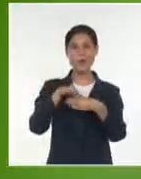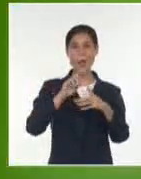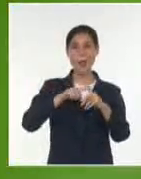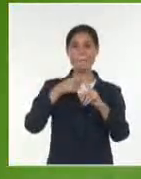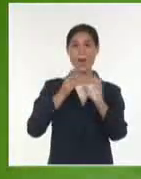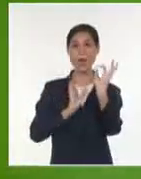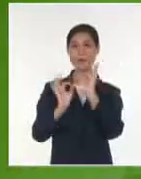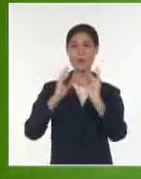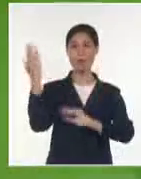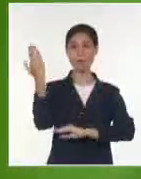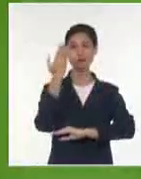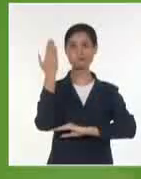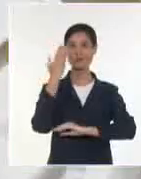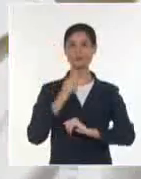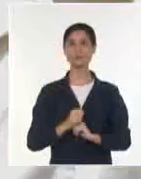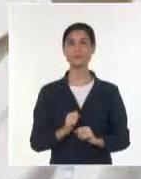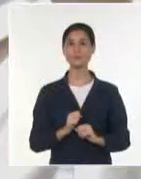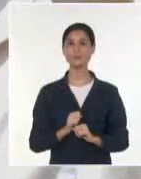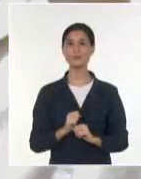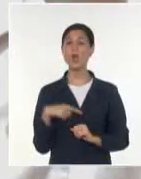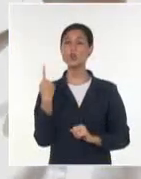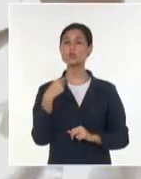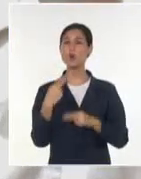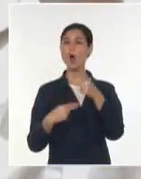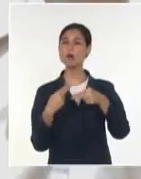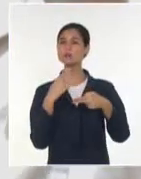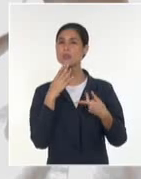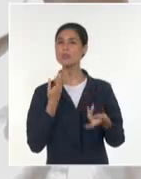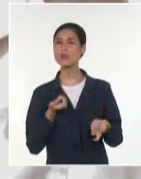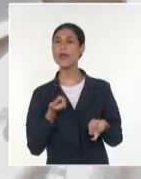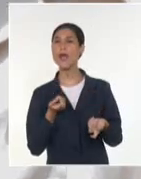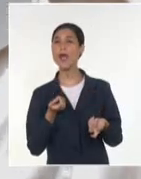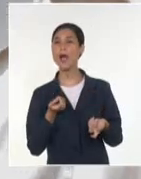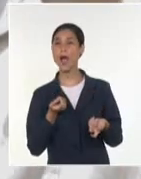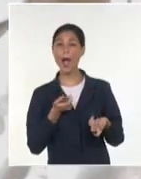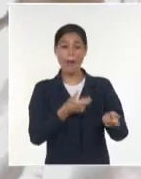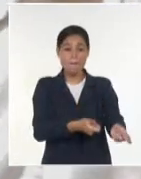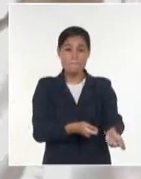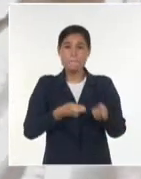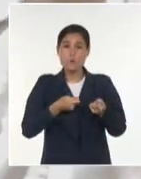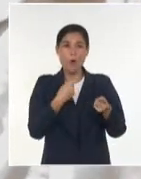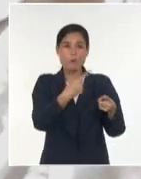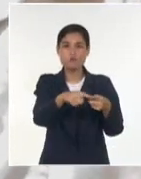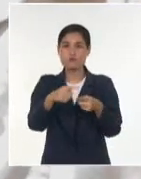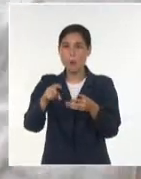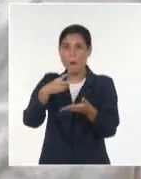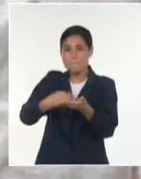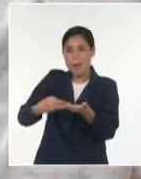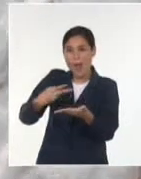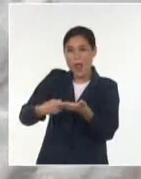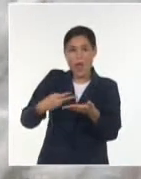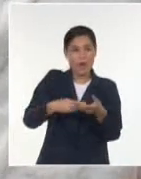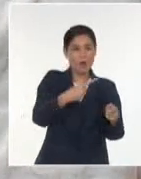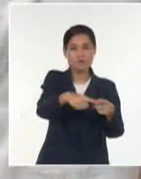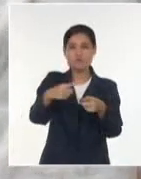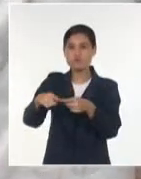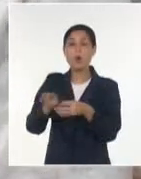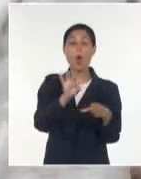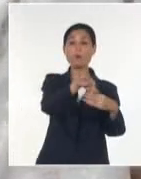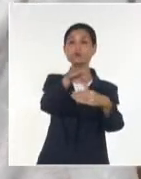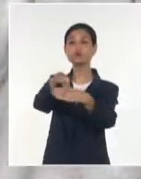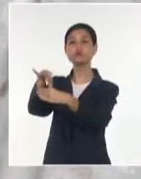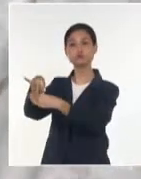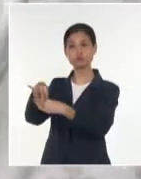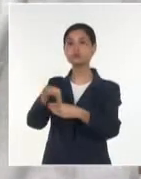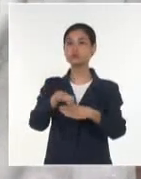¿Qué es que hacemos? Sembramos los buñatos, sembramos malangas, para que una planta la deshombra a la otra planta. Las piedras conservan